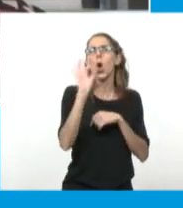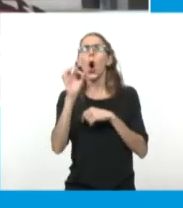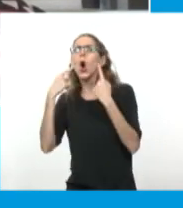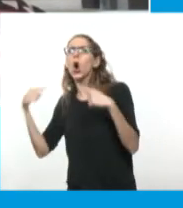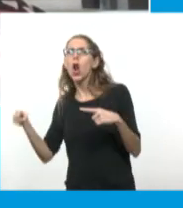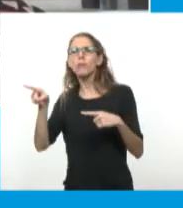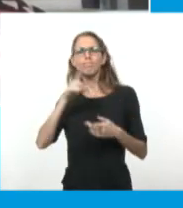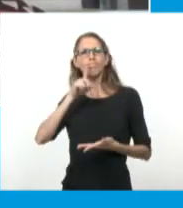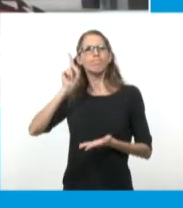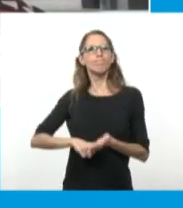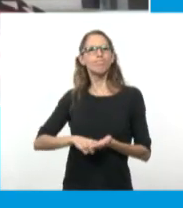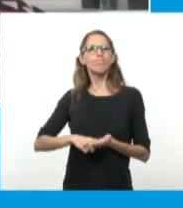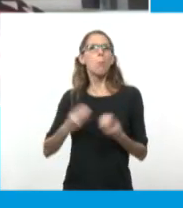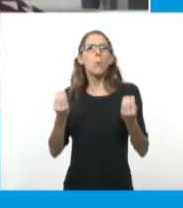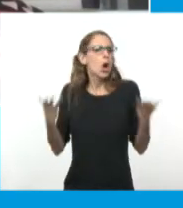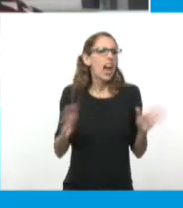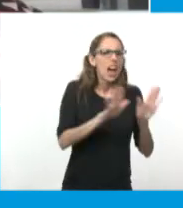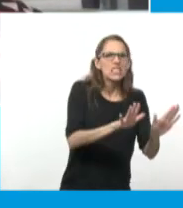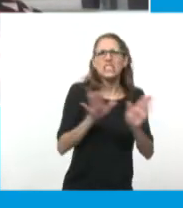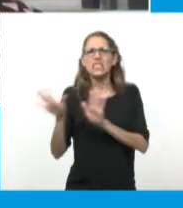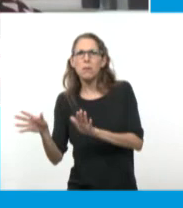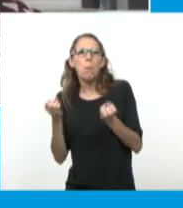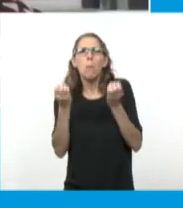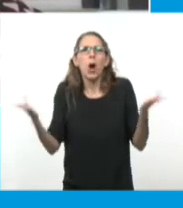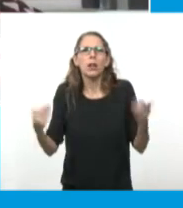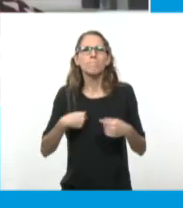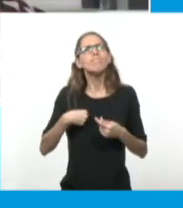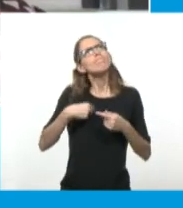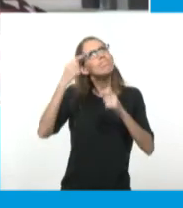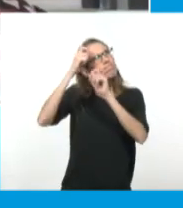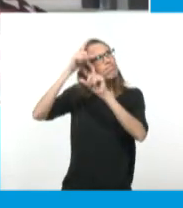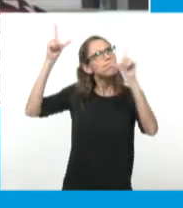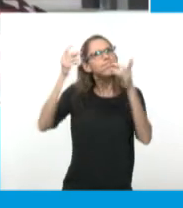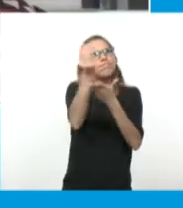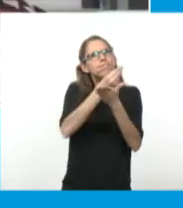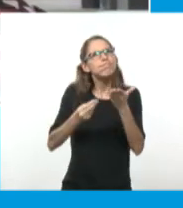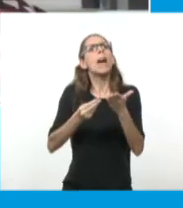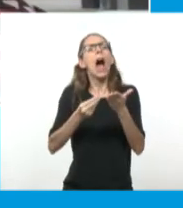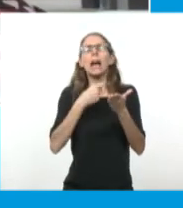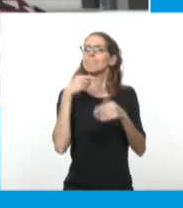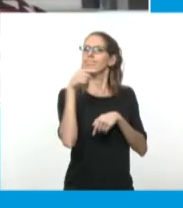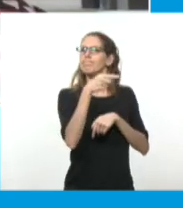¿cuál es el motivo? O sea, ¿qué es lo que te hace decidir ir por un lado o por otro o es más espontáneo?